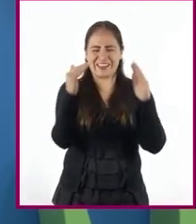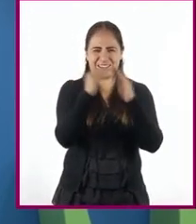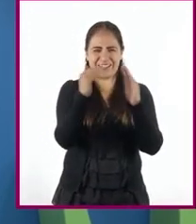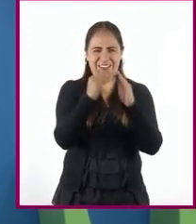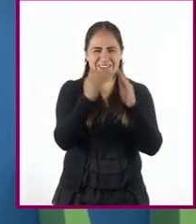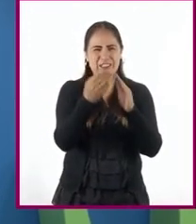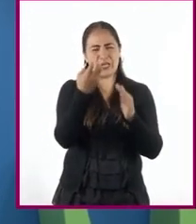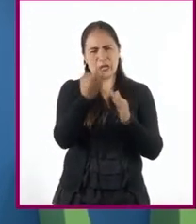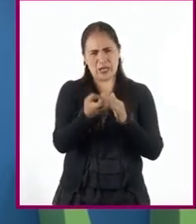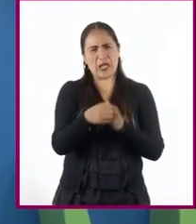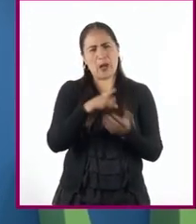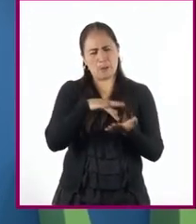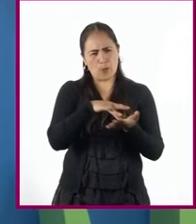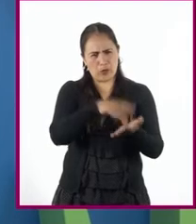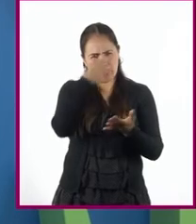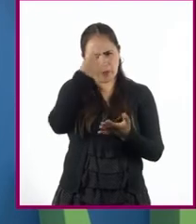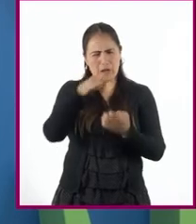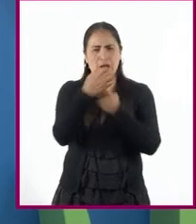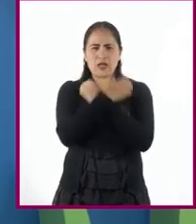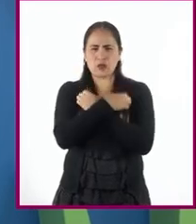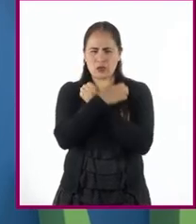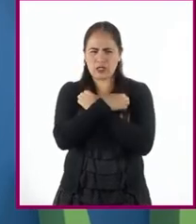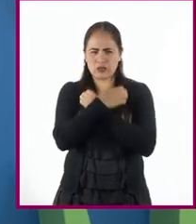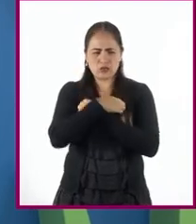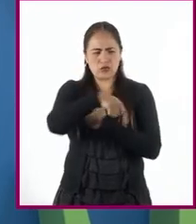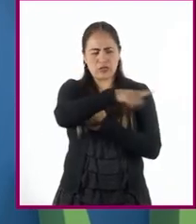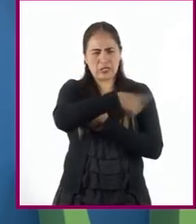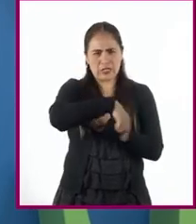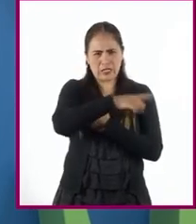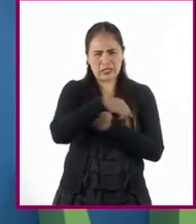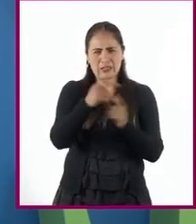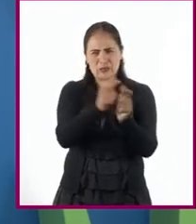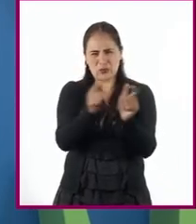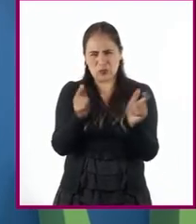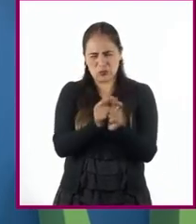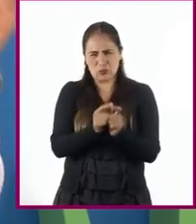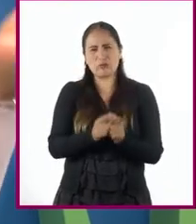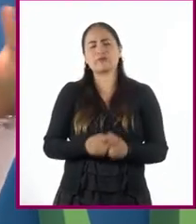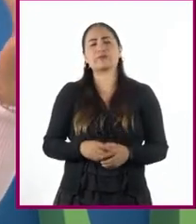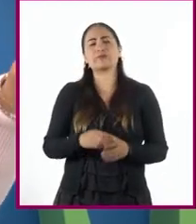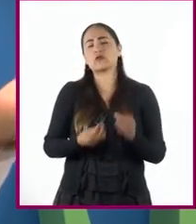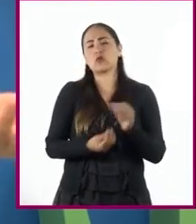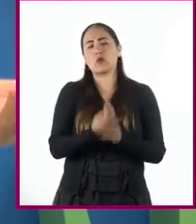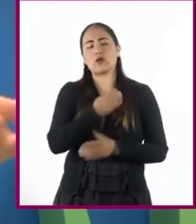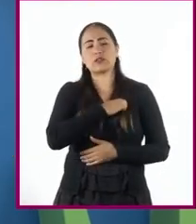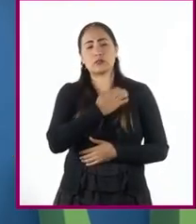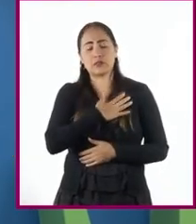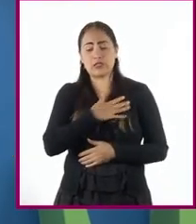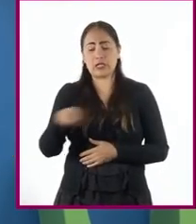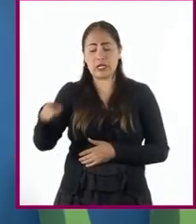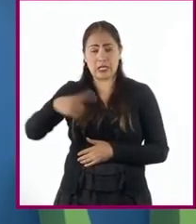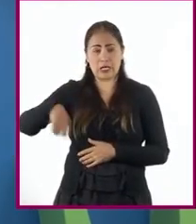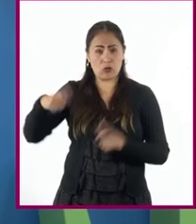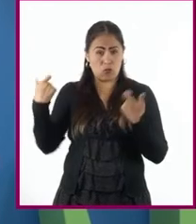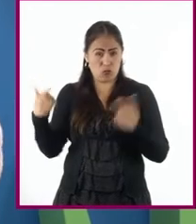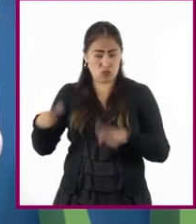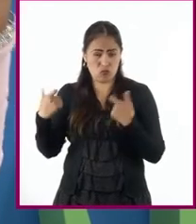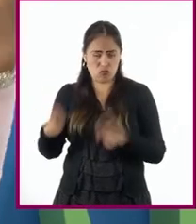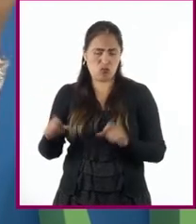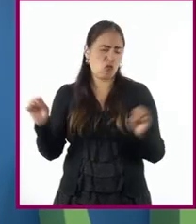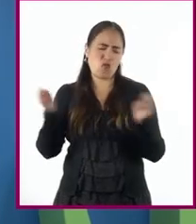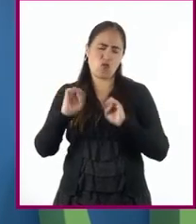apoyo para la educación y formación de las mujeres novohispanas que no pertenecían a las clases sociales altas.